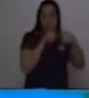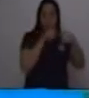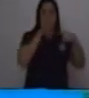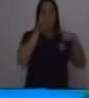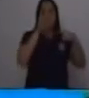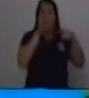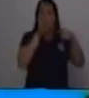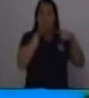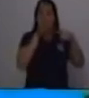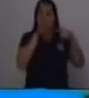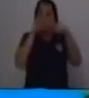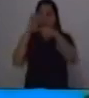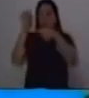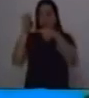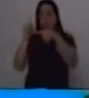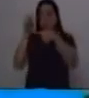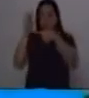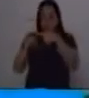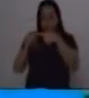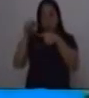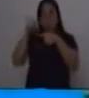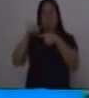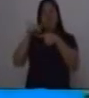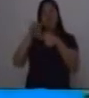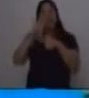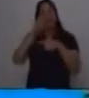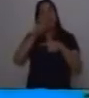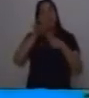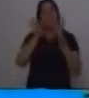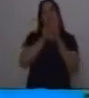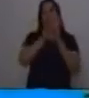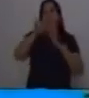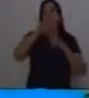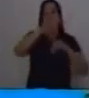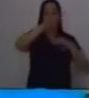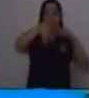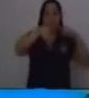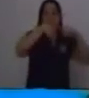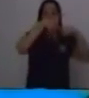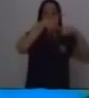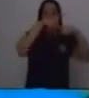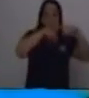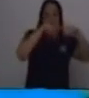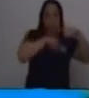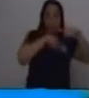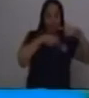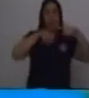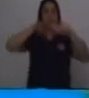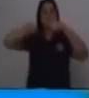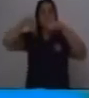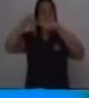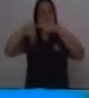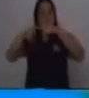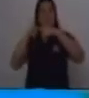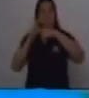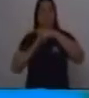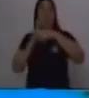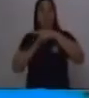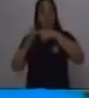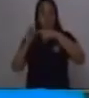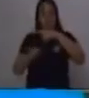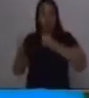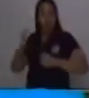tiene un núcleo del sujeto que es el sustantivo y un núcleo del predicado que es el verbo. Hoy vamos a empezar con las oraciones